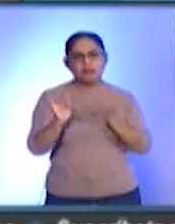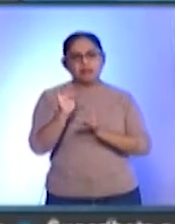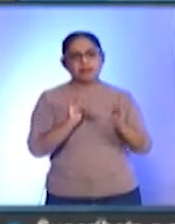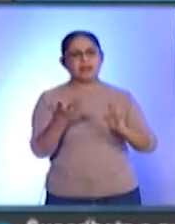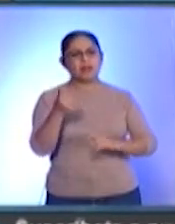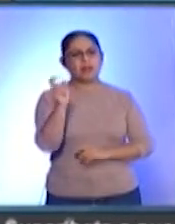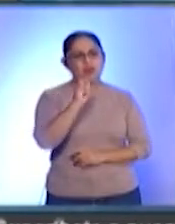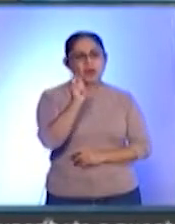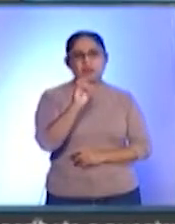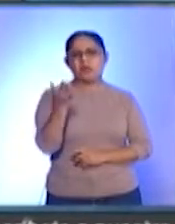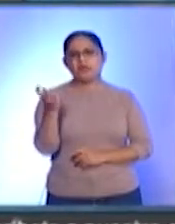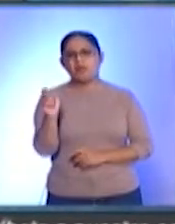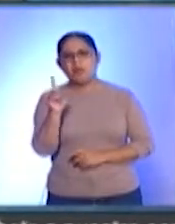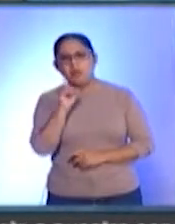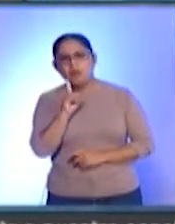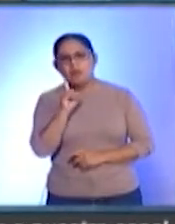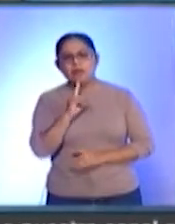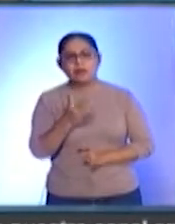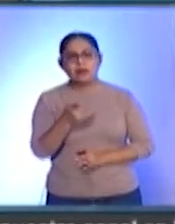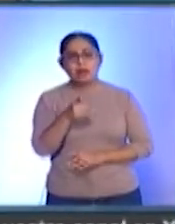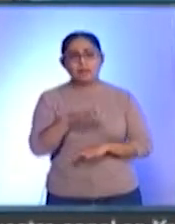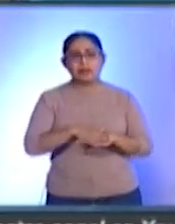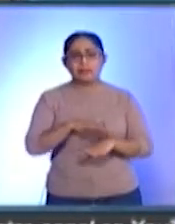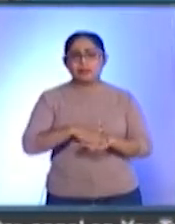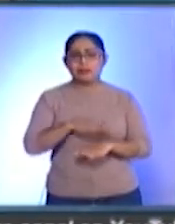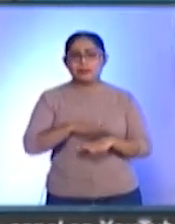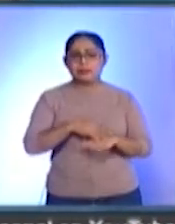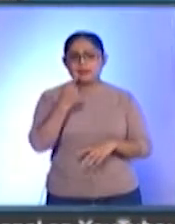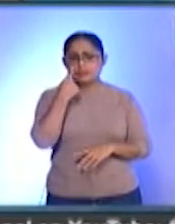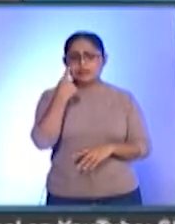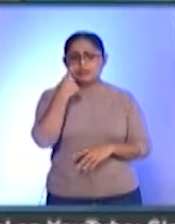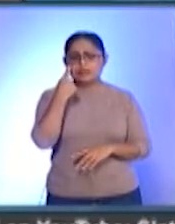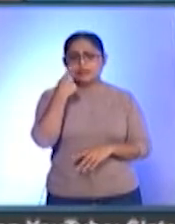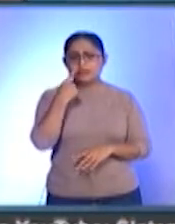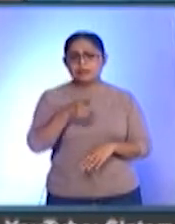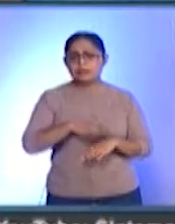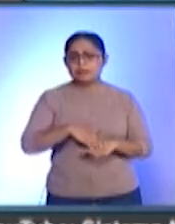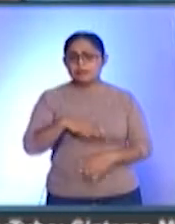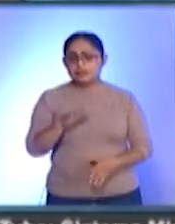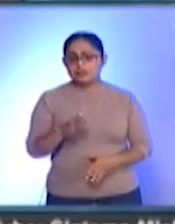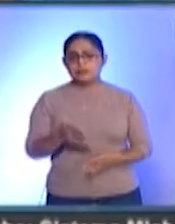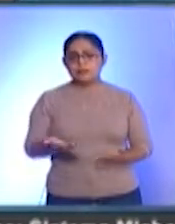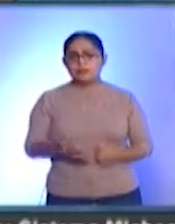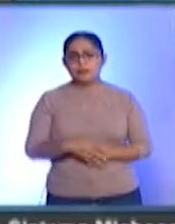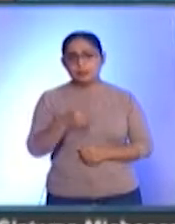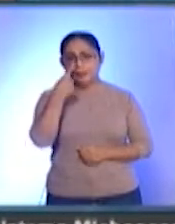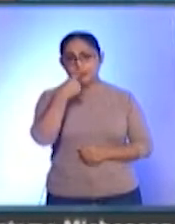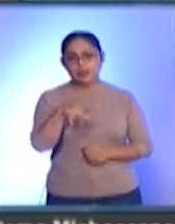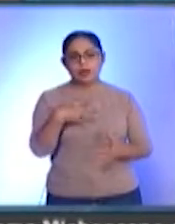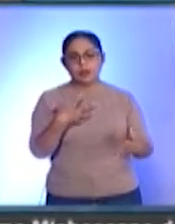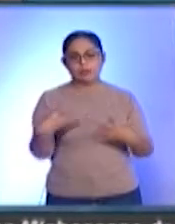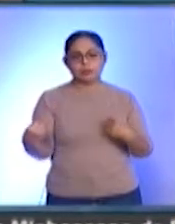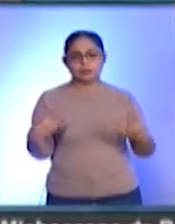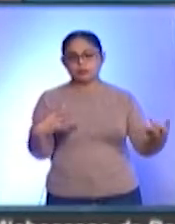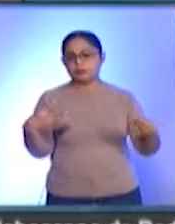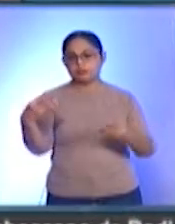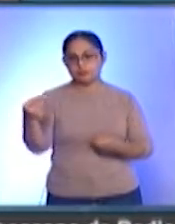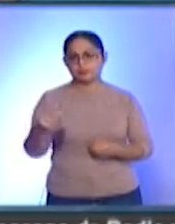con el novio, con la novia. Entonces, tienen mayor factor para contagios.